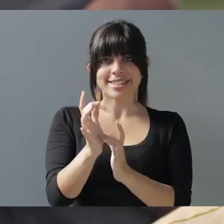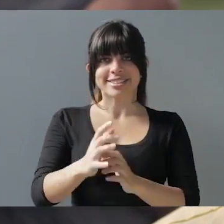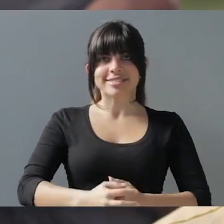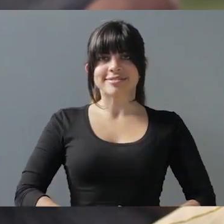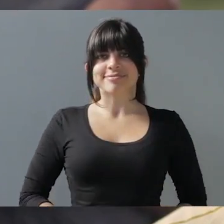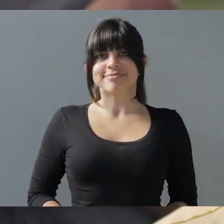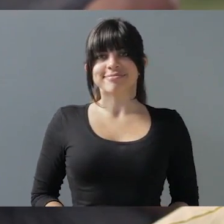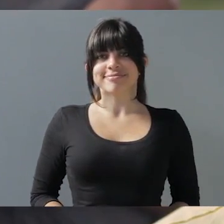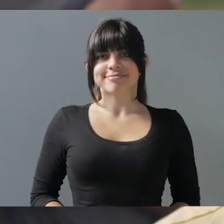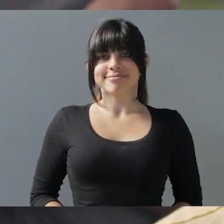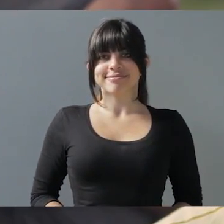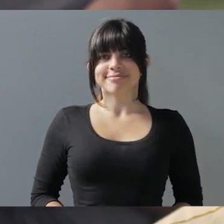de abril.